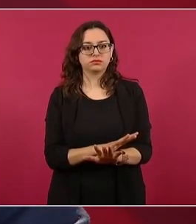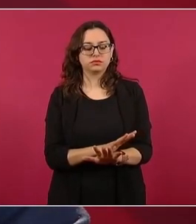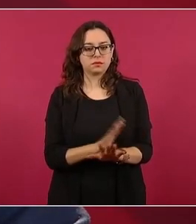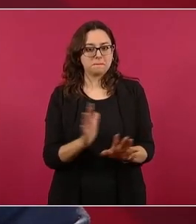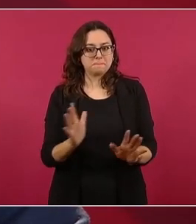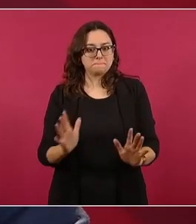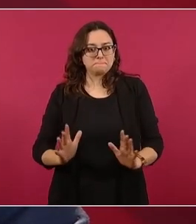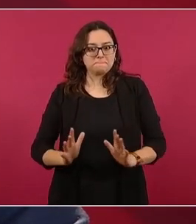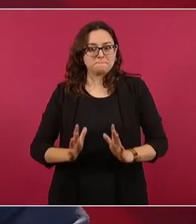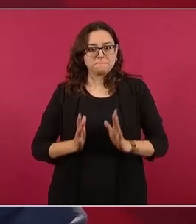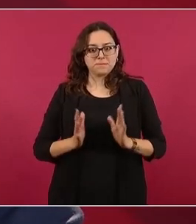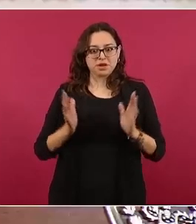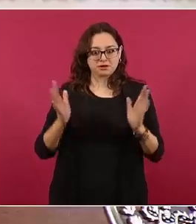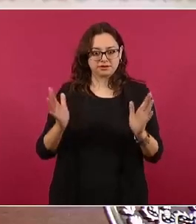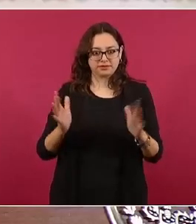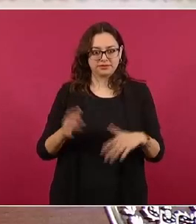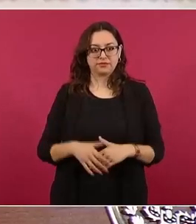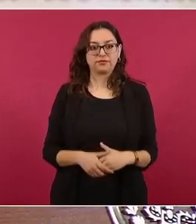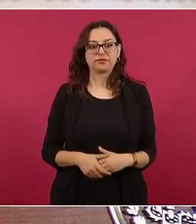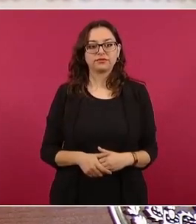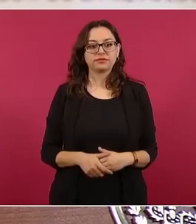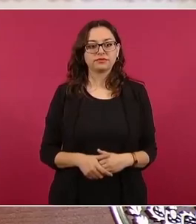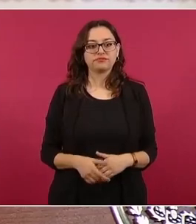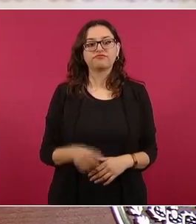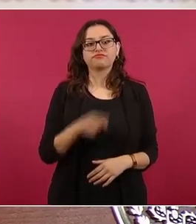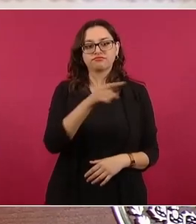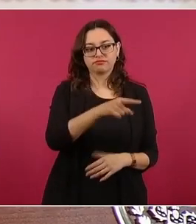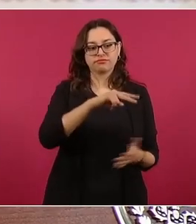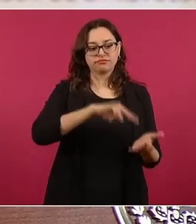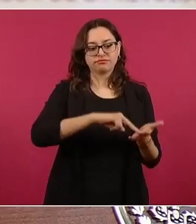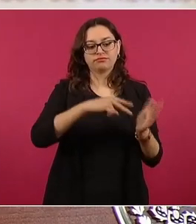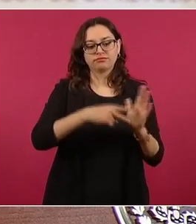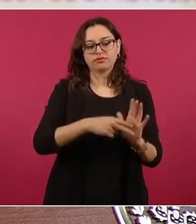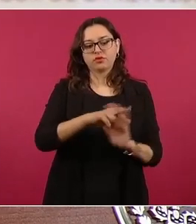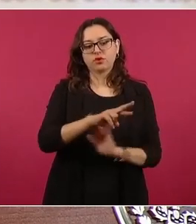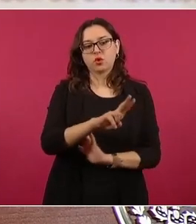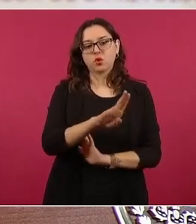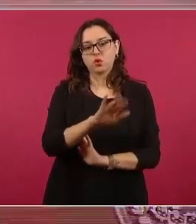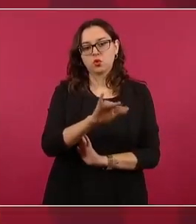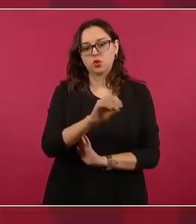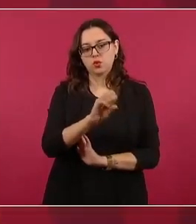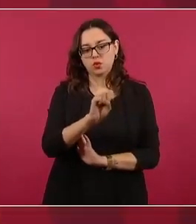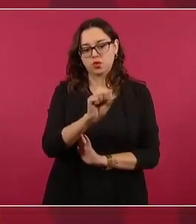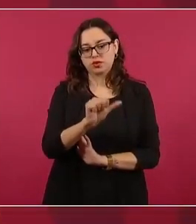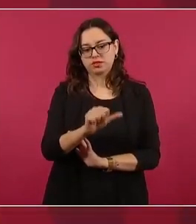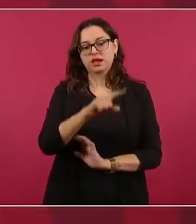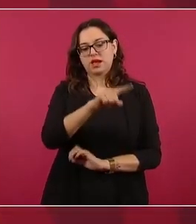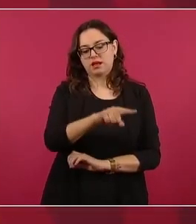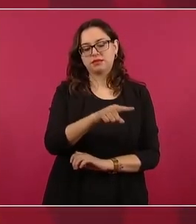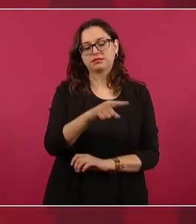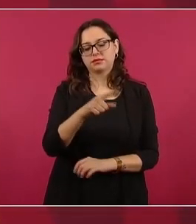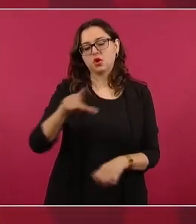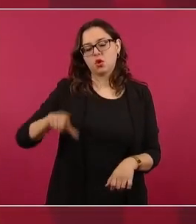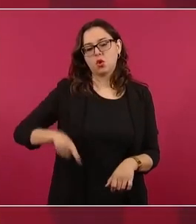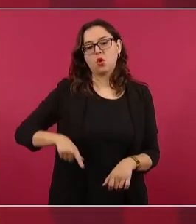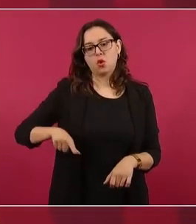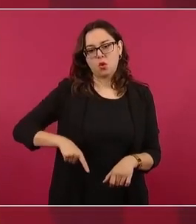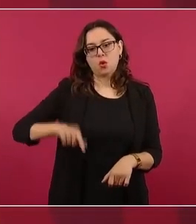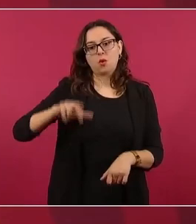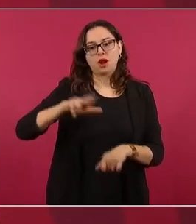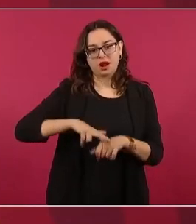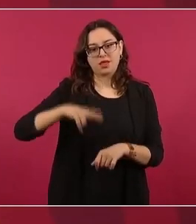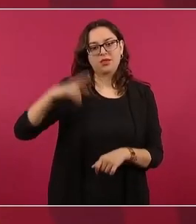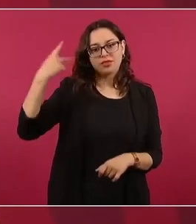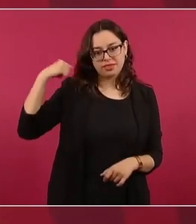entonces el ingeniero Rovirosa me platicó porque luego fue gobernador de Tabasco. Yo empecé